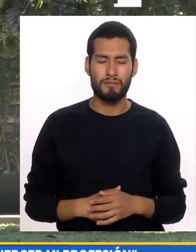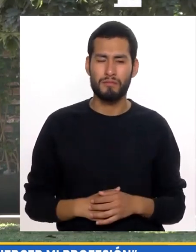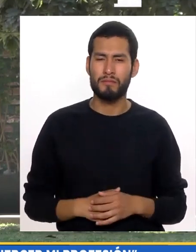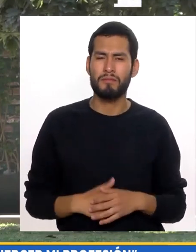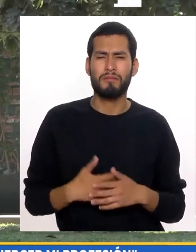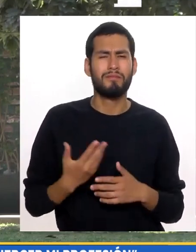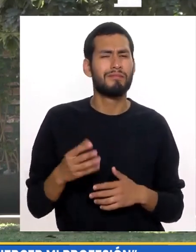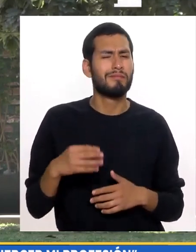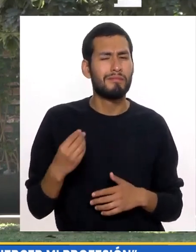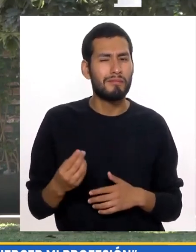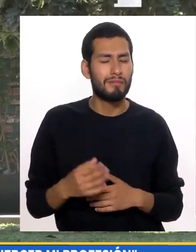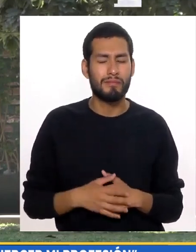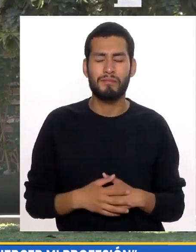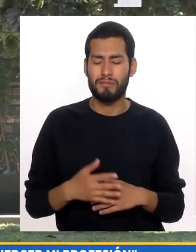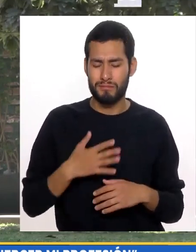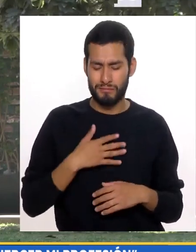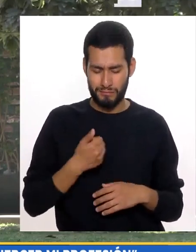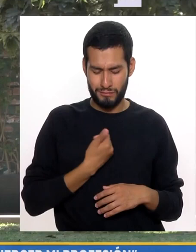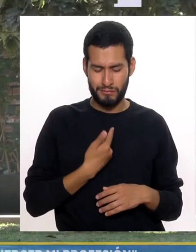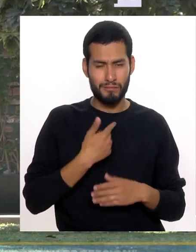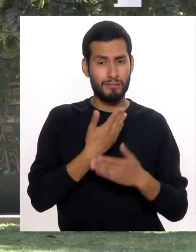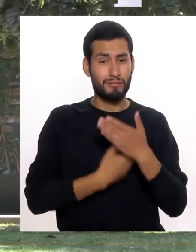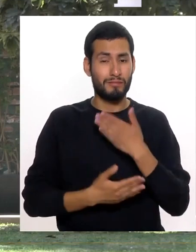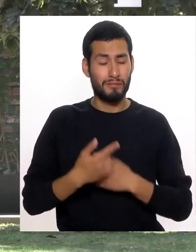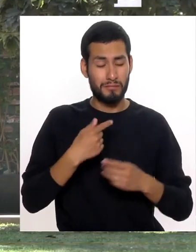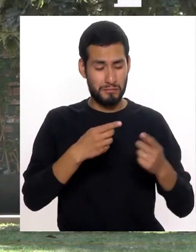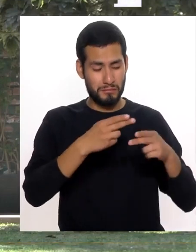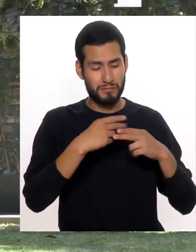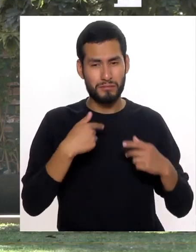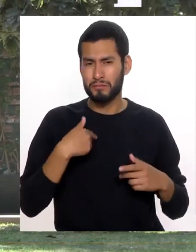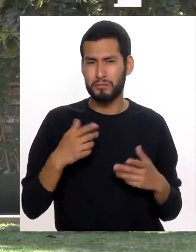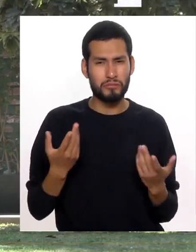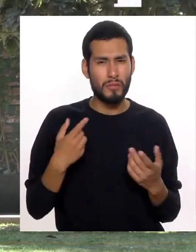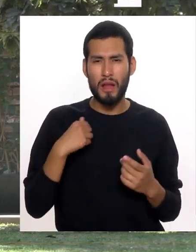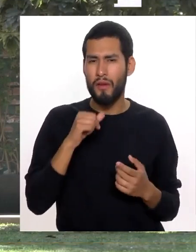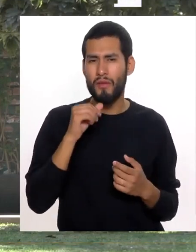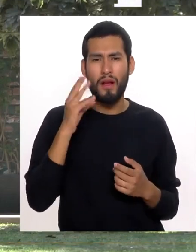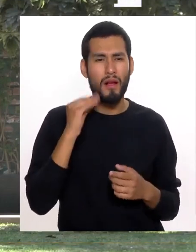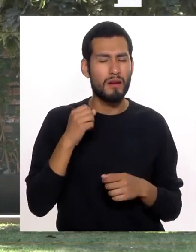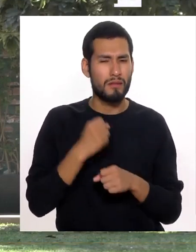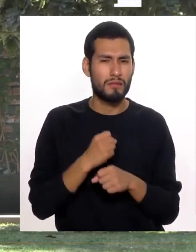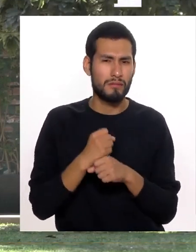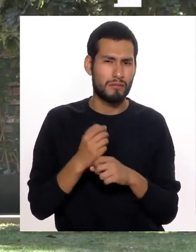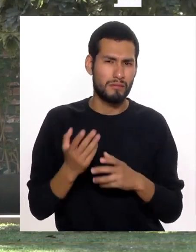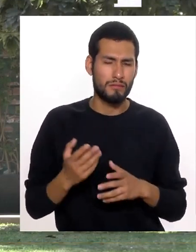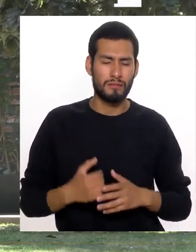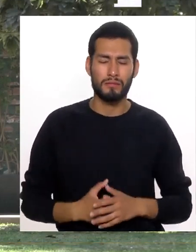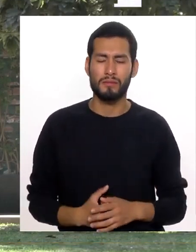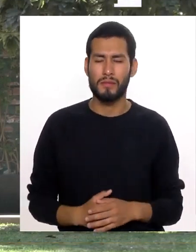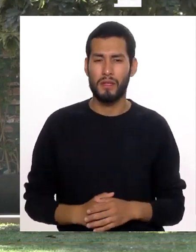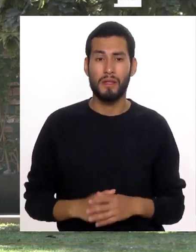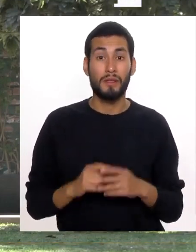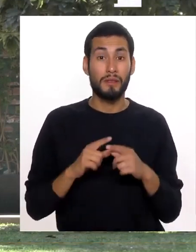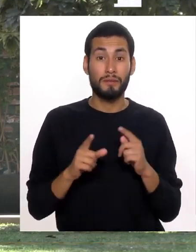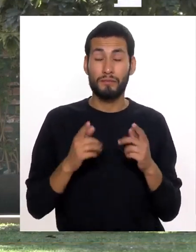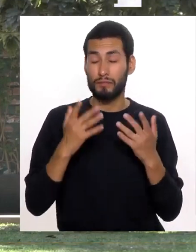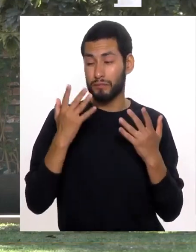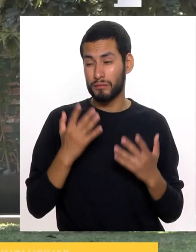profesión ¿Por qué? Por mi misma discapacidad O porque no tengo Experiencia laboral